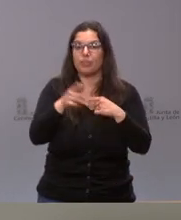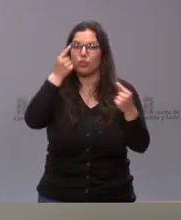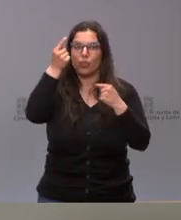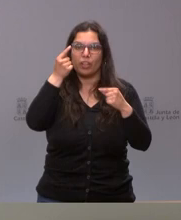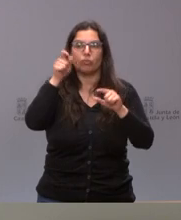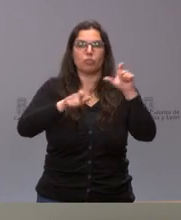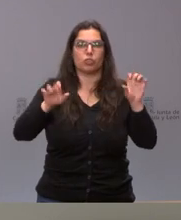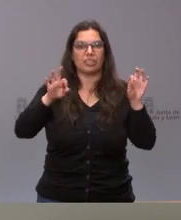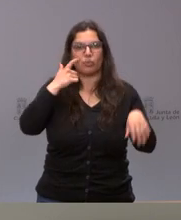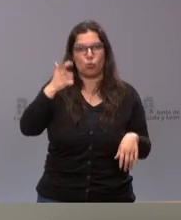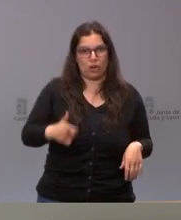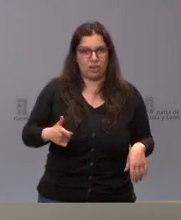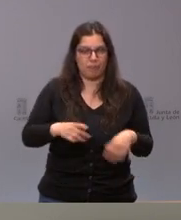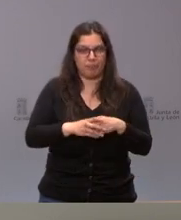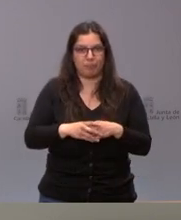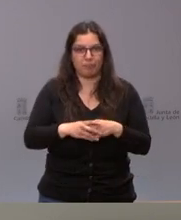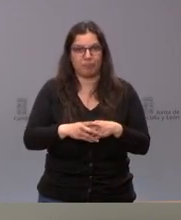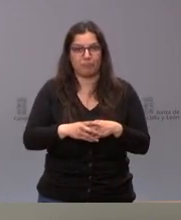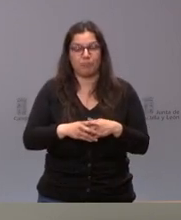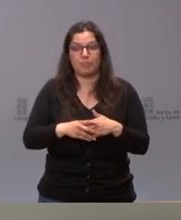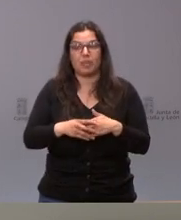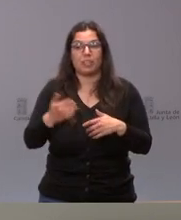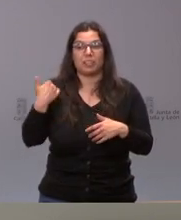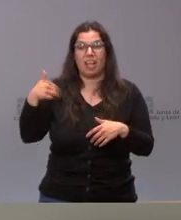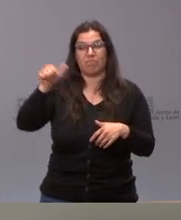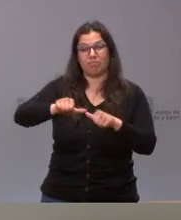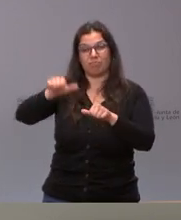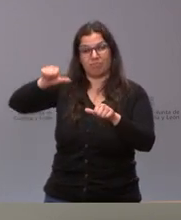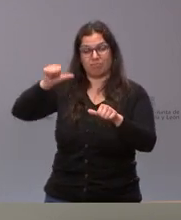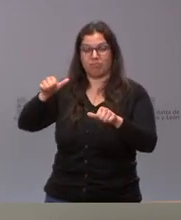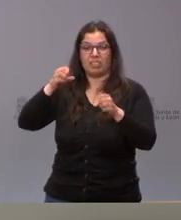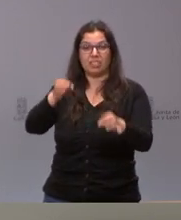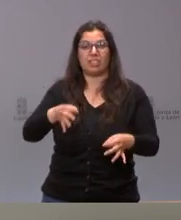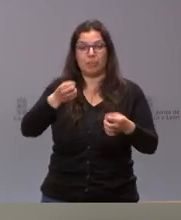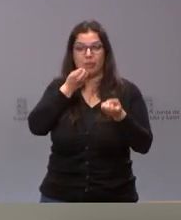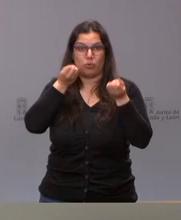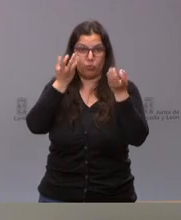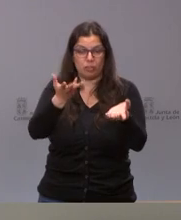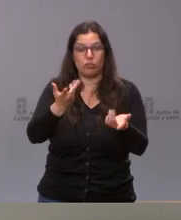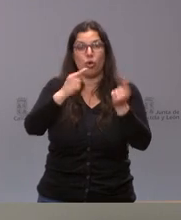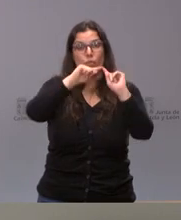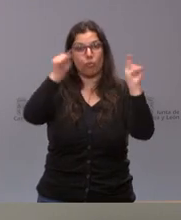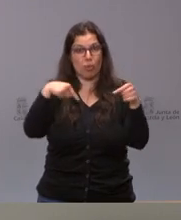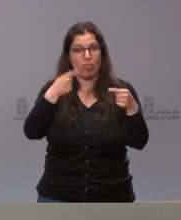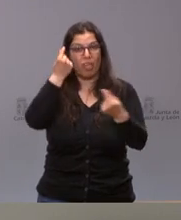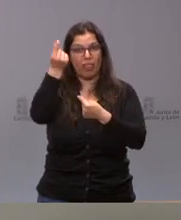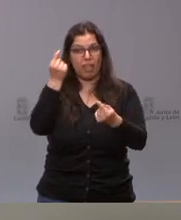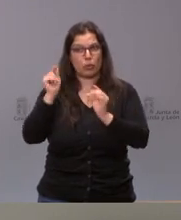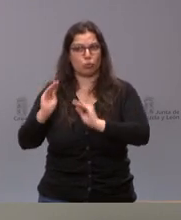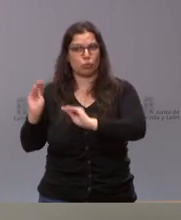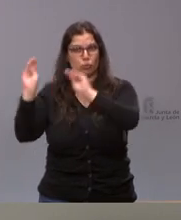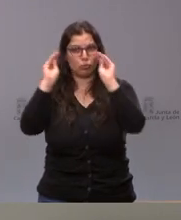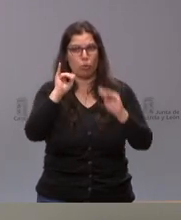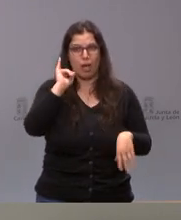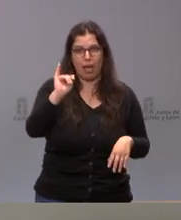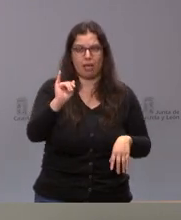Ucrania. Como les vengo significando en anteriores ocasiones, dispongo de los datos provincia a provincia, tanto en sanidad